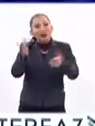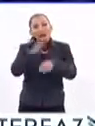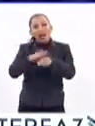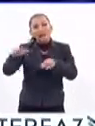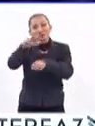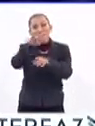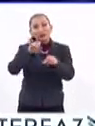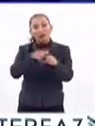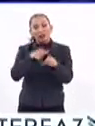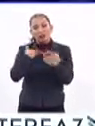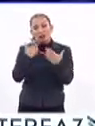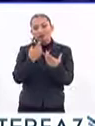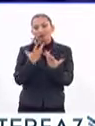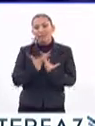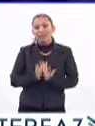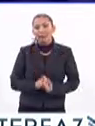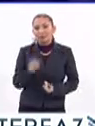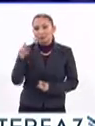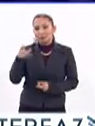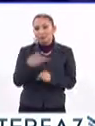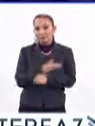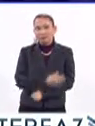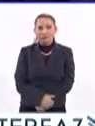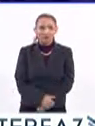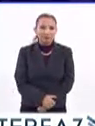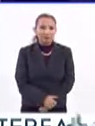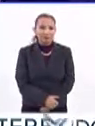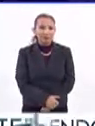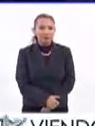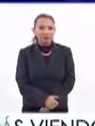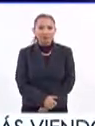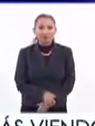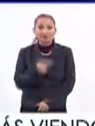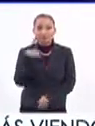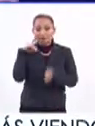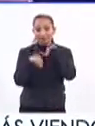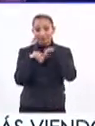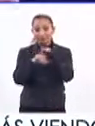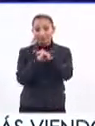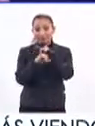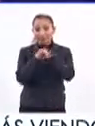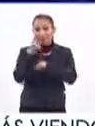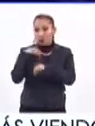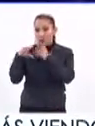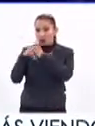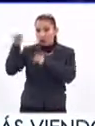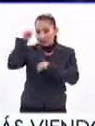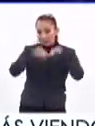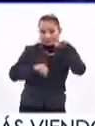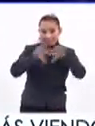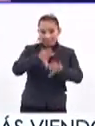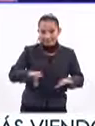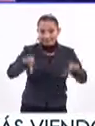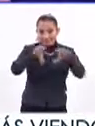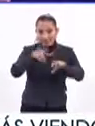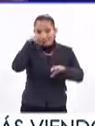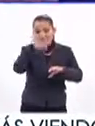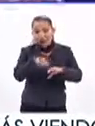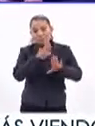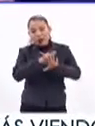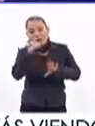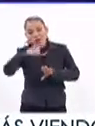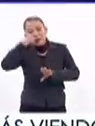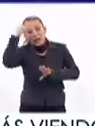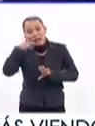a la sociedad que quedó un poco dañada por esta situación. Así es, Ana Cristina. bueno, la digitalización tomando además esta iniciativa interesante para que esté